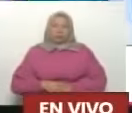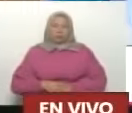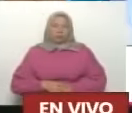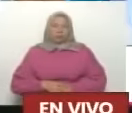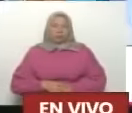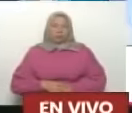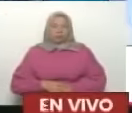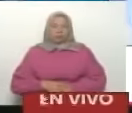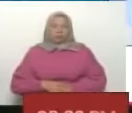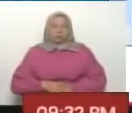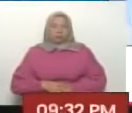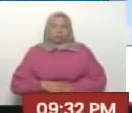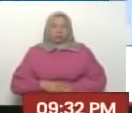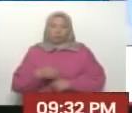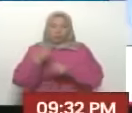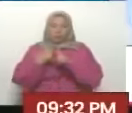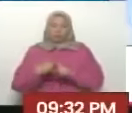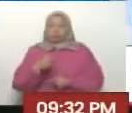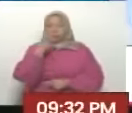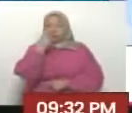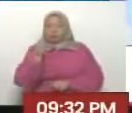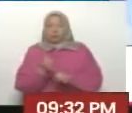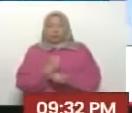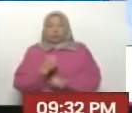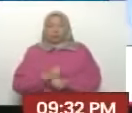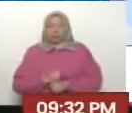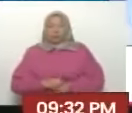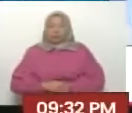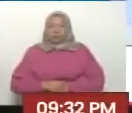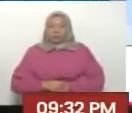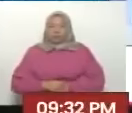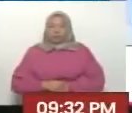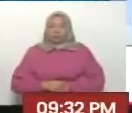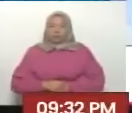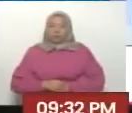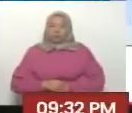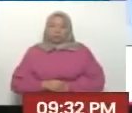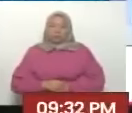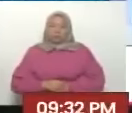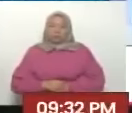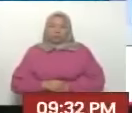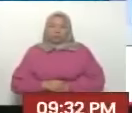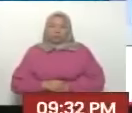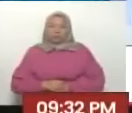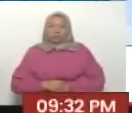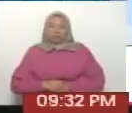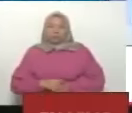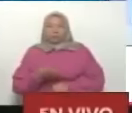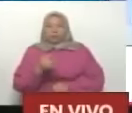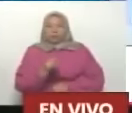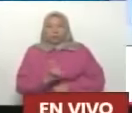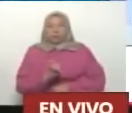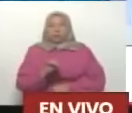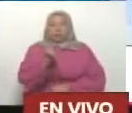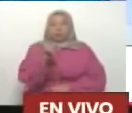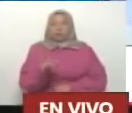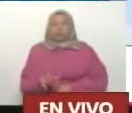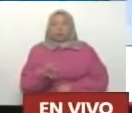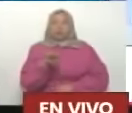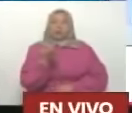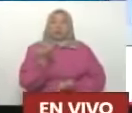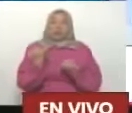Aquí no me pasaron la lista de las invitadas, de los invitados. Y precisamente hoy tenemos la